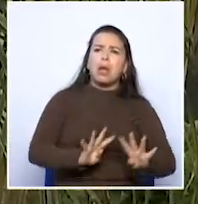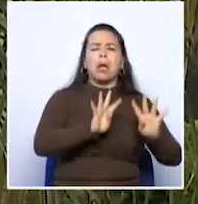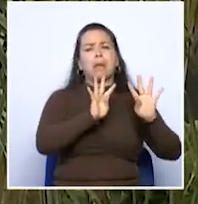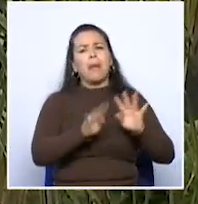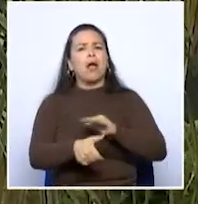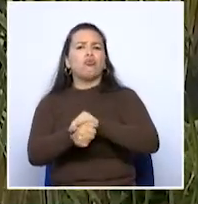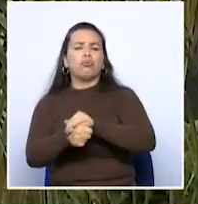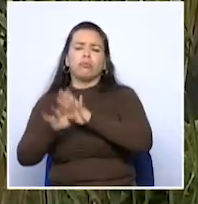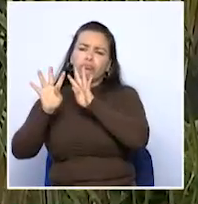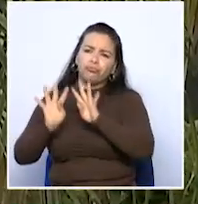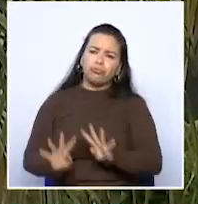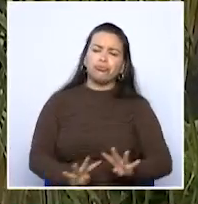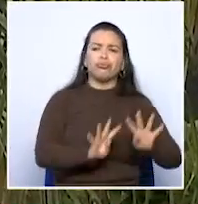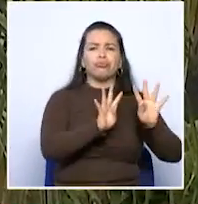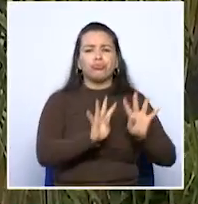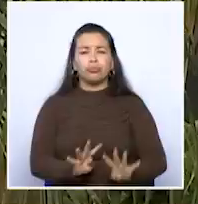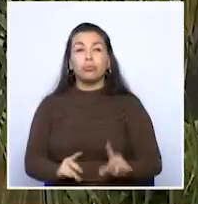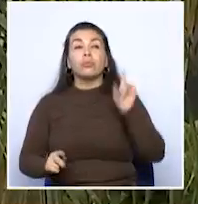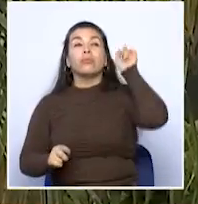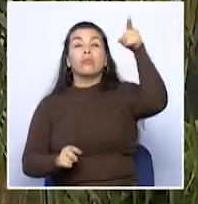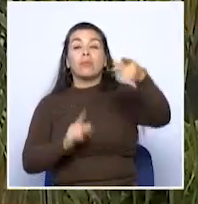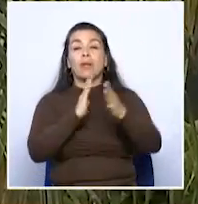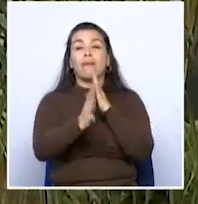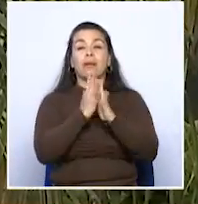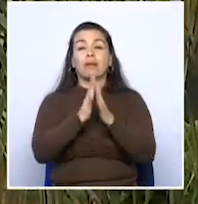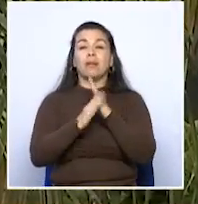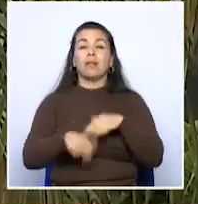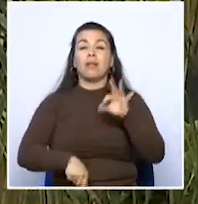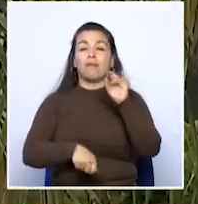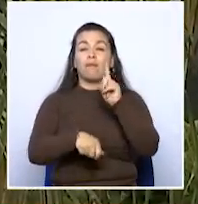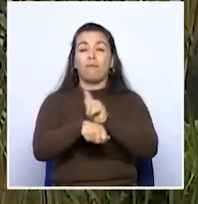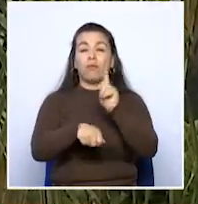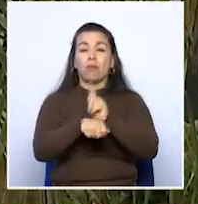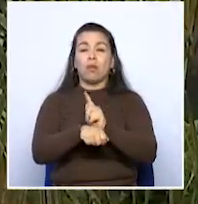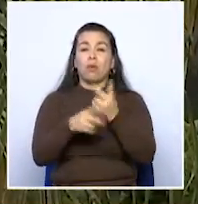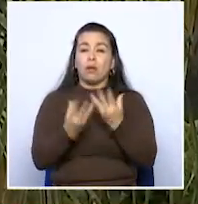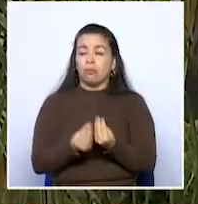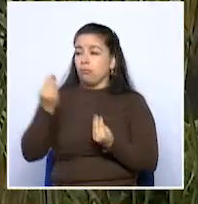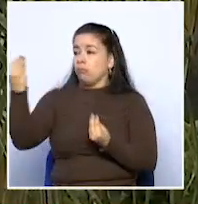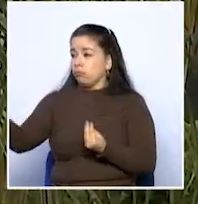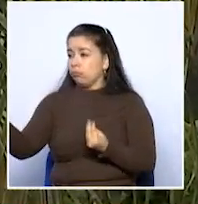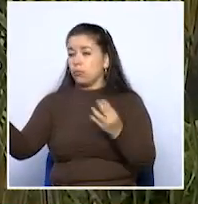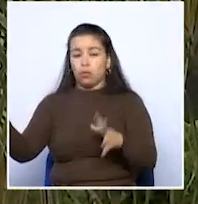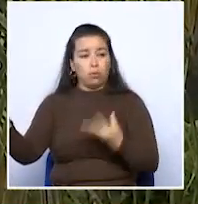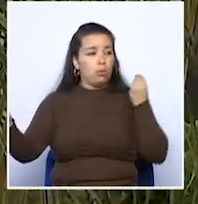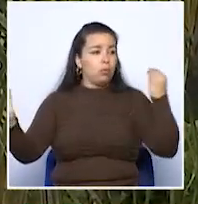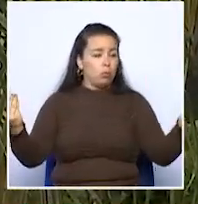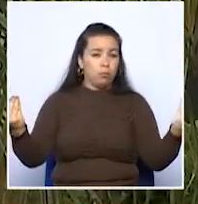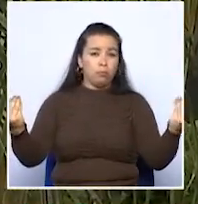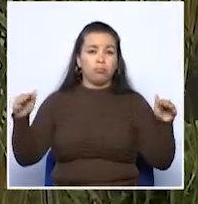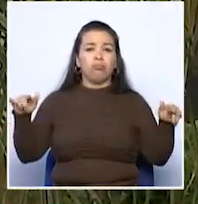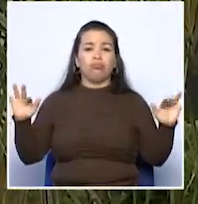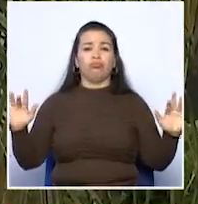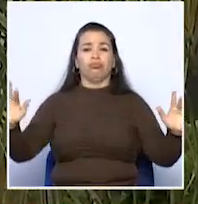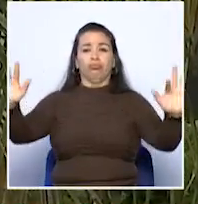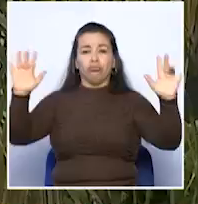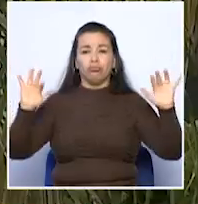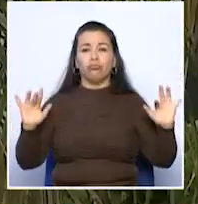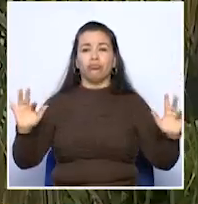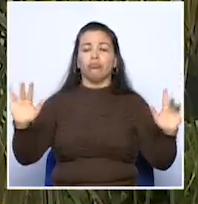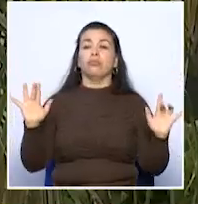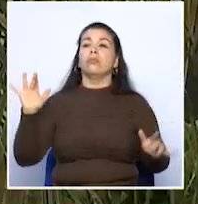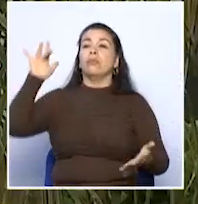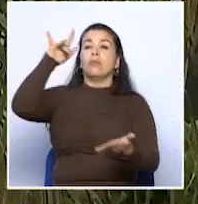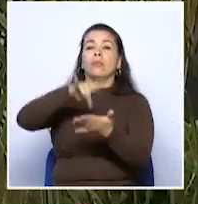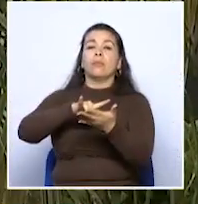y subiremos a la avenida del centro en el sector de fundadores, nos partiremos unos por la paralela y otros por la Santander, llegaremos al sector